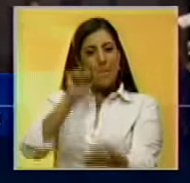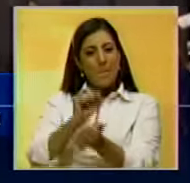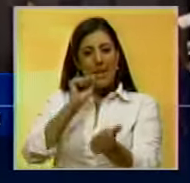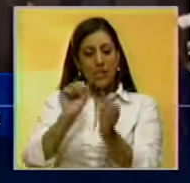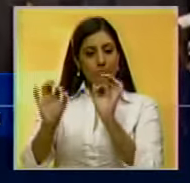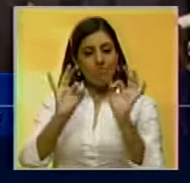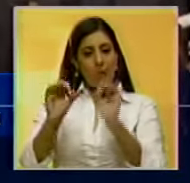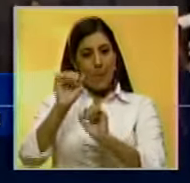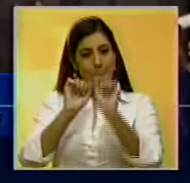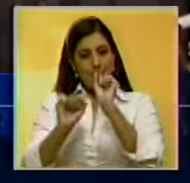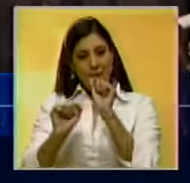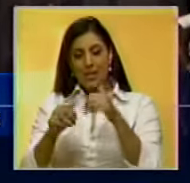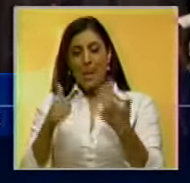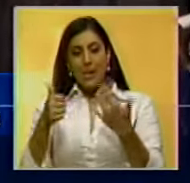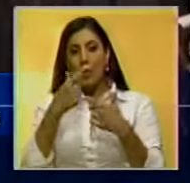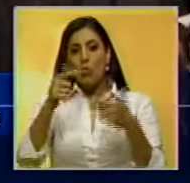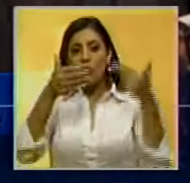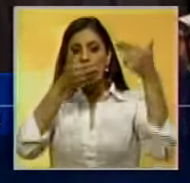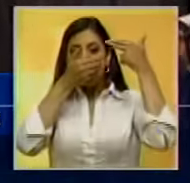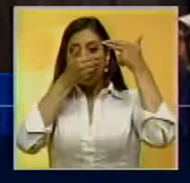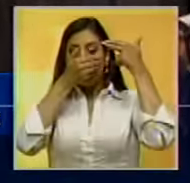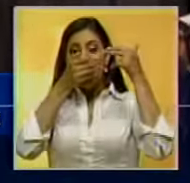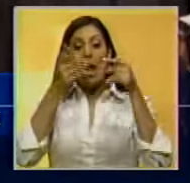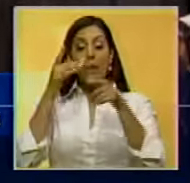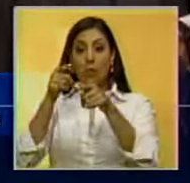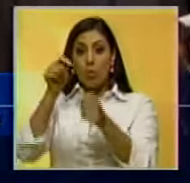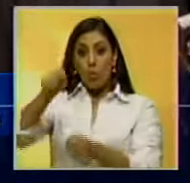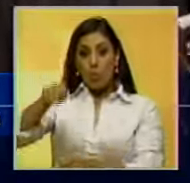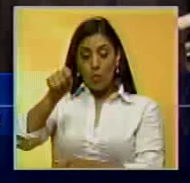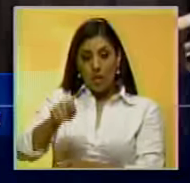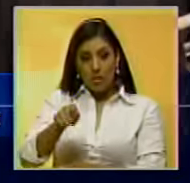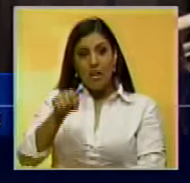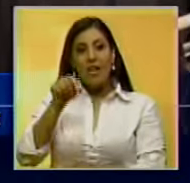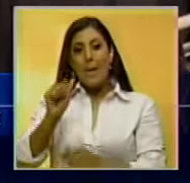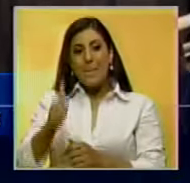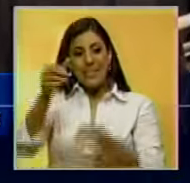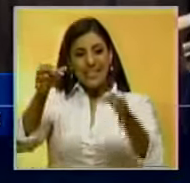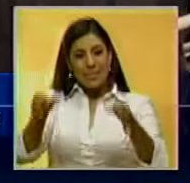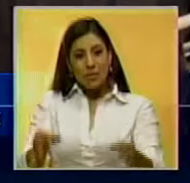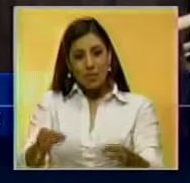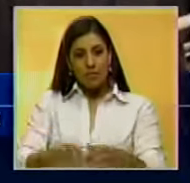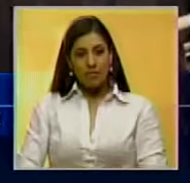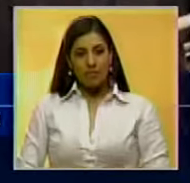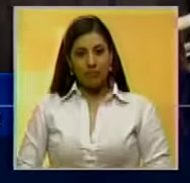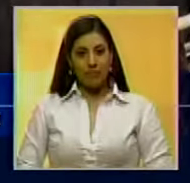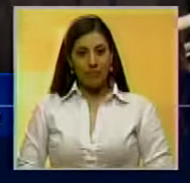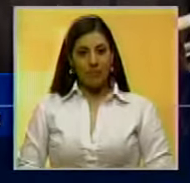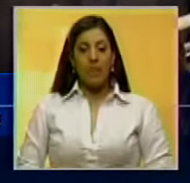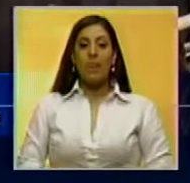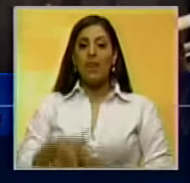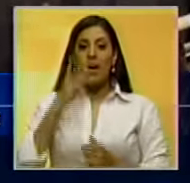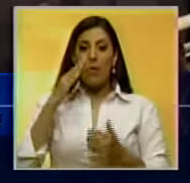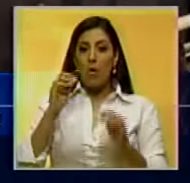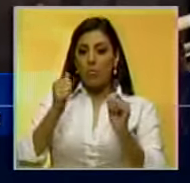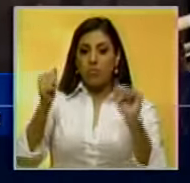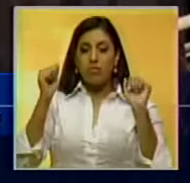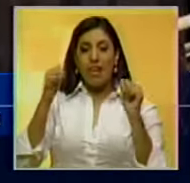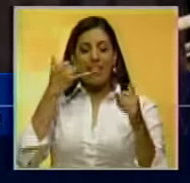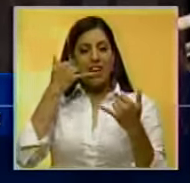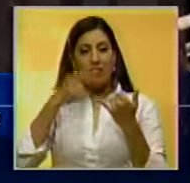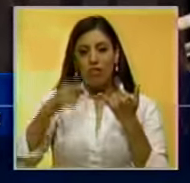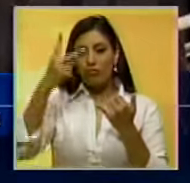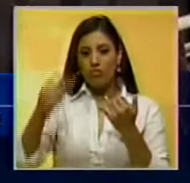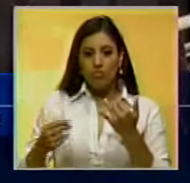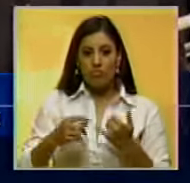preventiva para secuestradores mientras están en el juicio de máxima seguridad y desbloqueo de señales